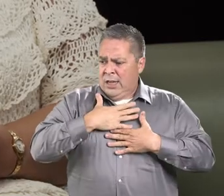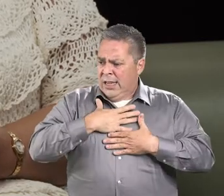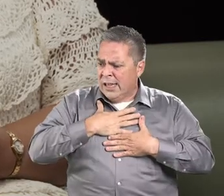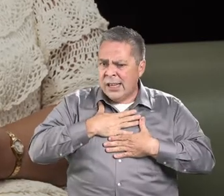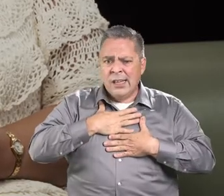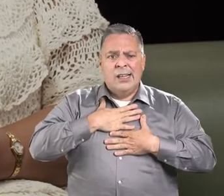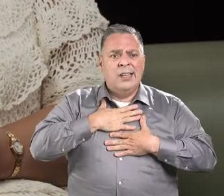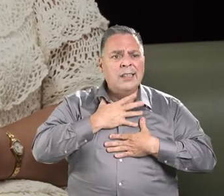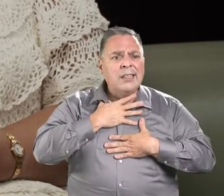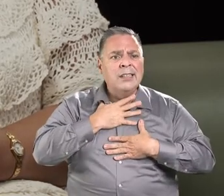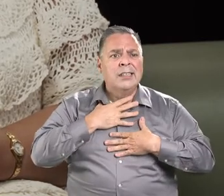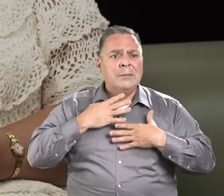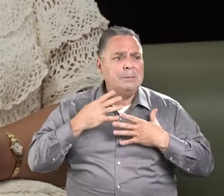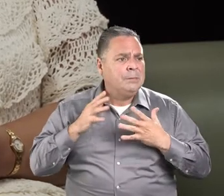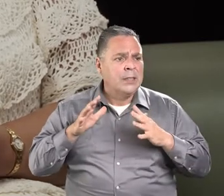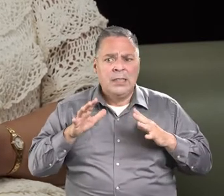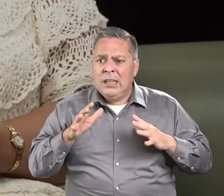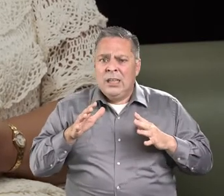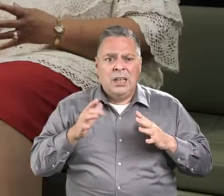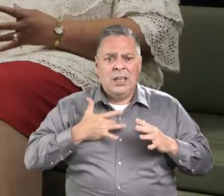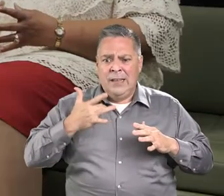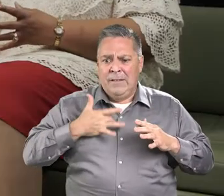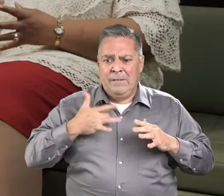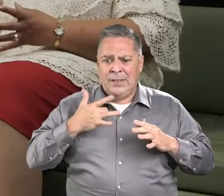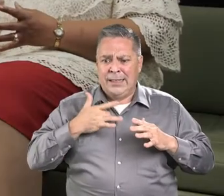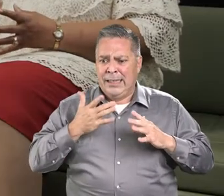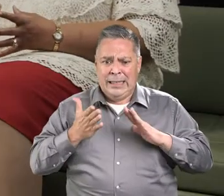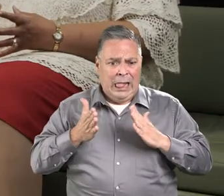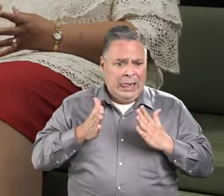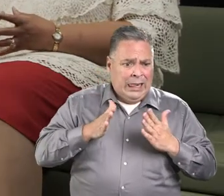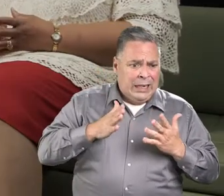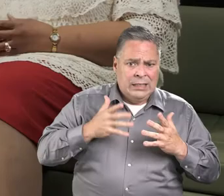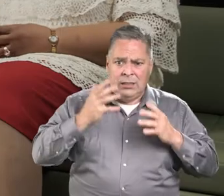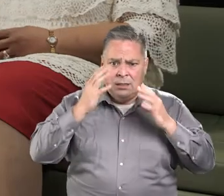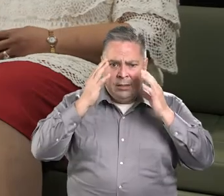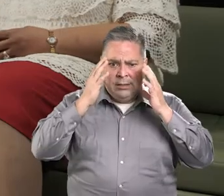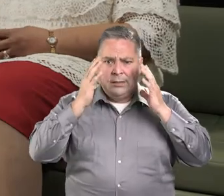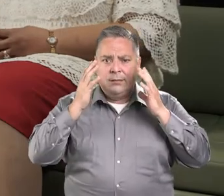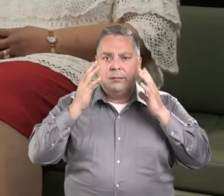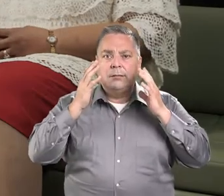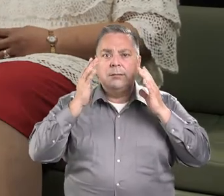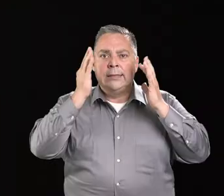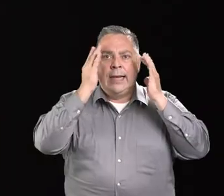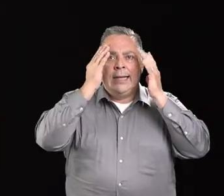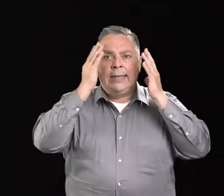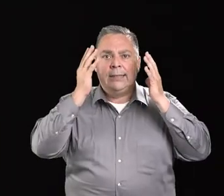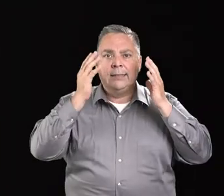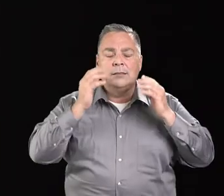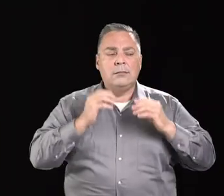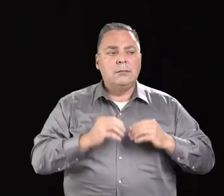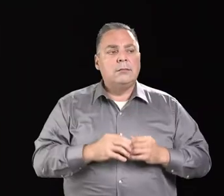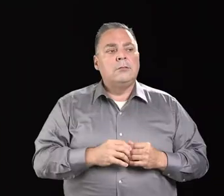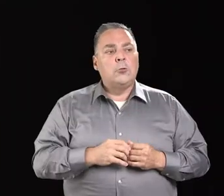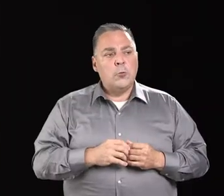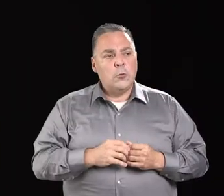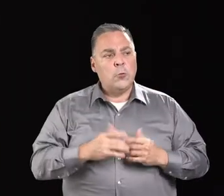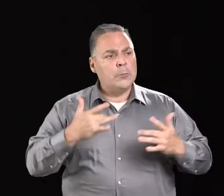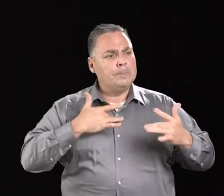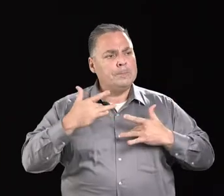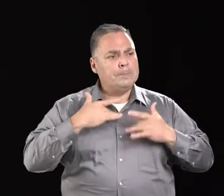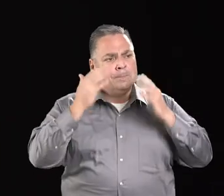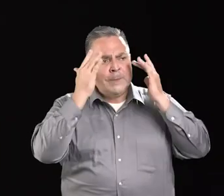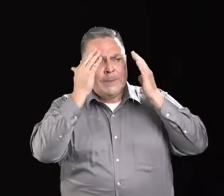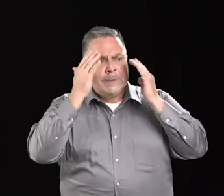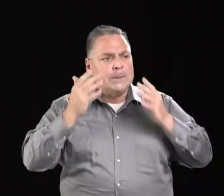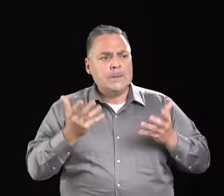a sentir esta sensación de ahogo. Donde va a sentir que se está muriendo. ¿Ansiedad? ¿Algún otro trastorno